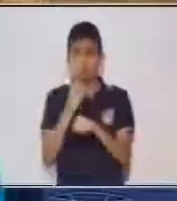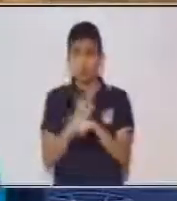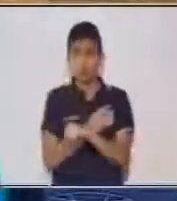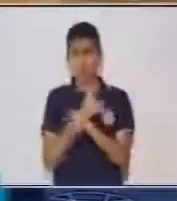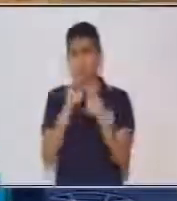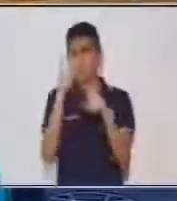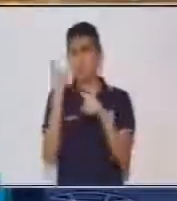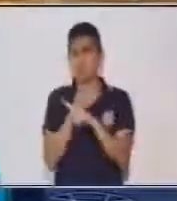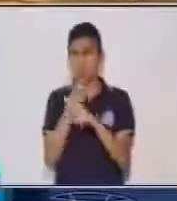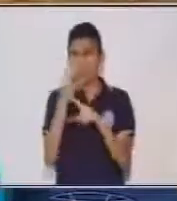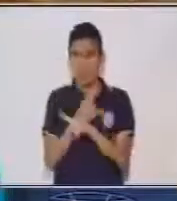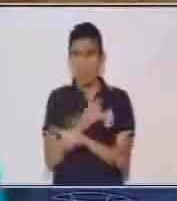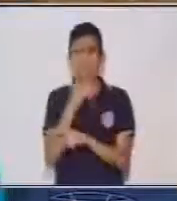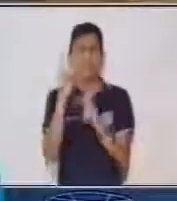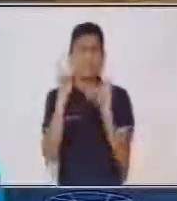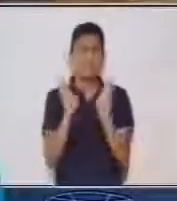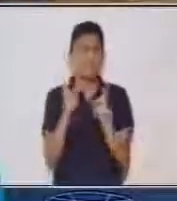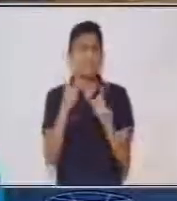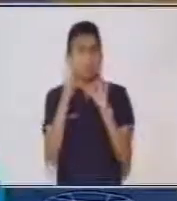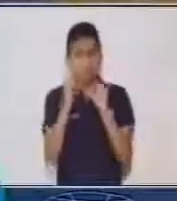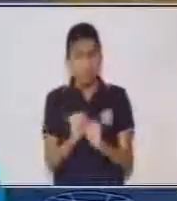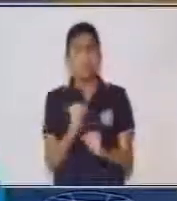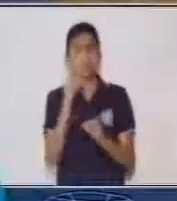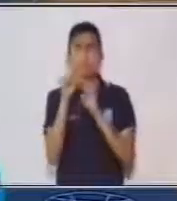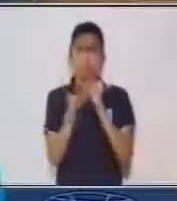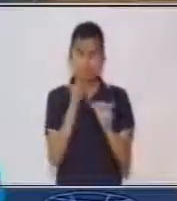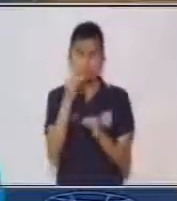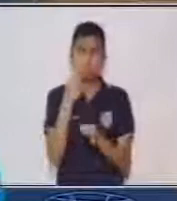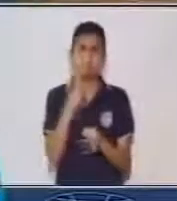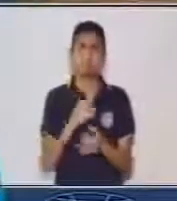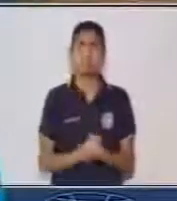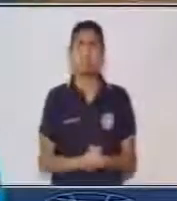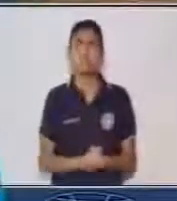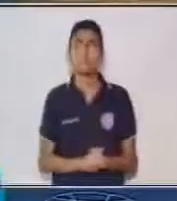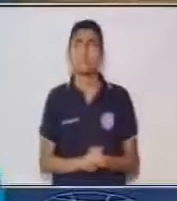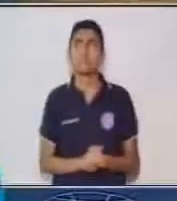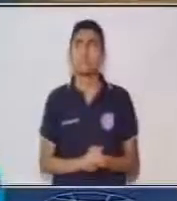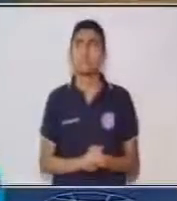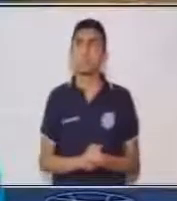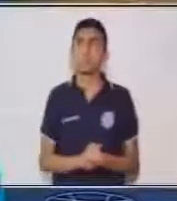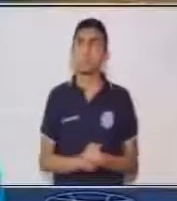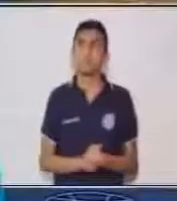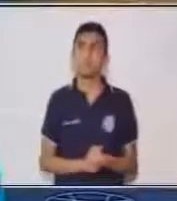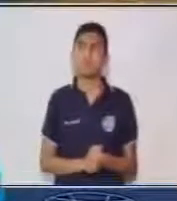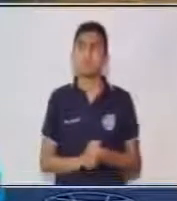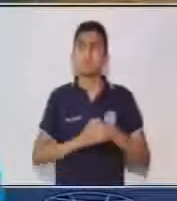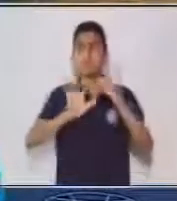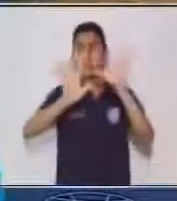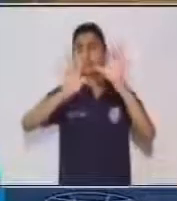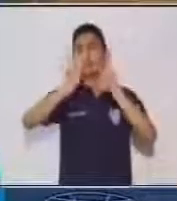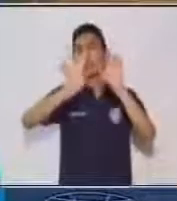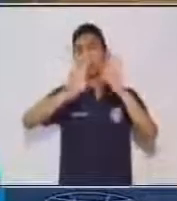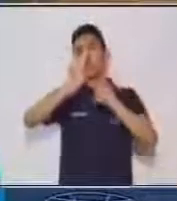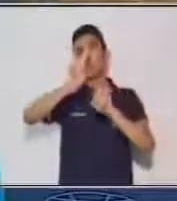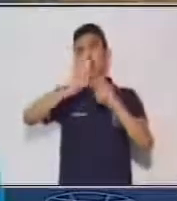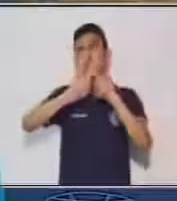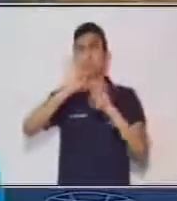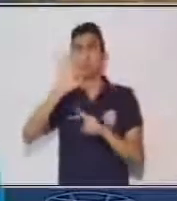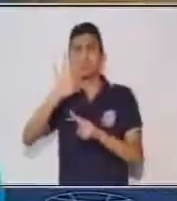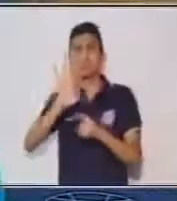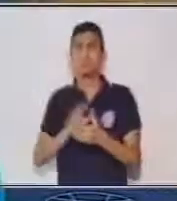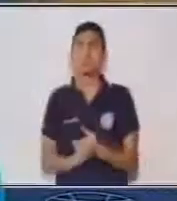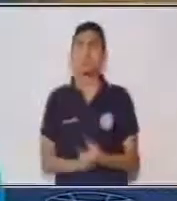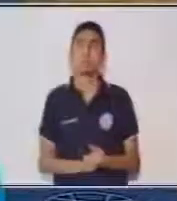una multiplicación, podemos decir también acá, 12 por 3.